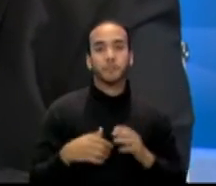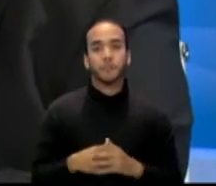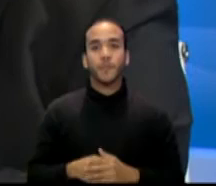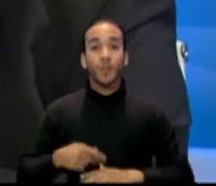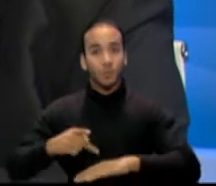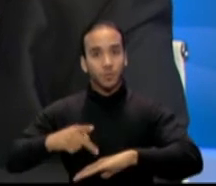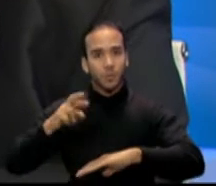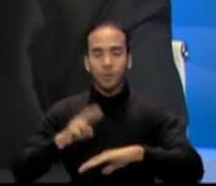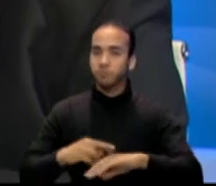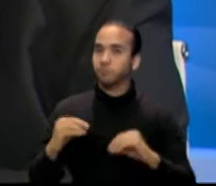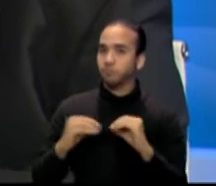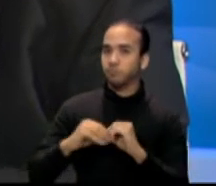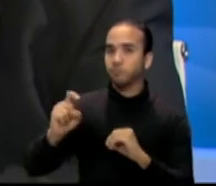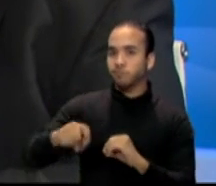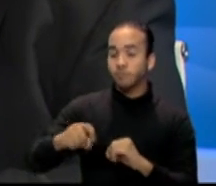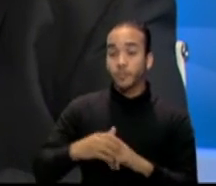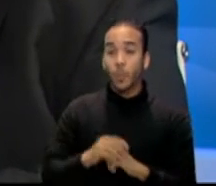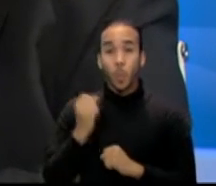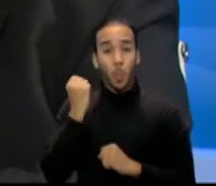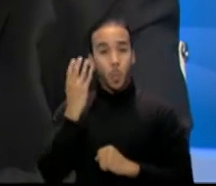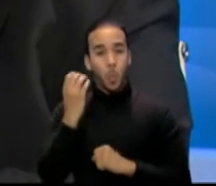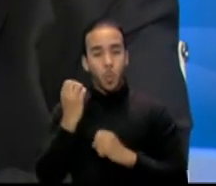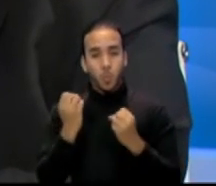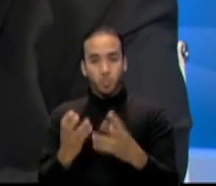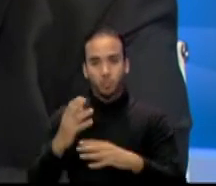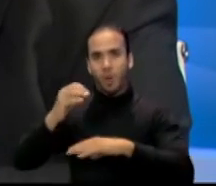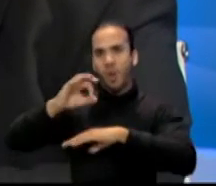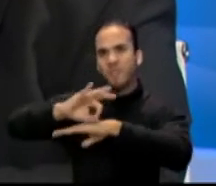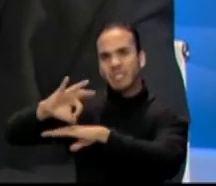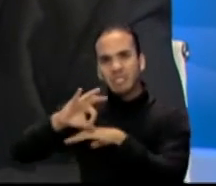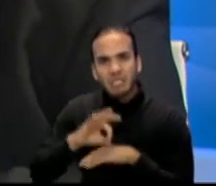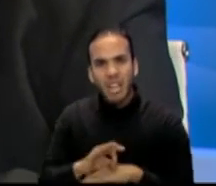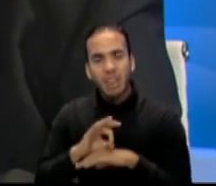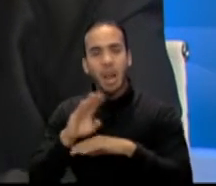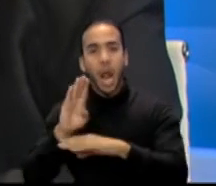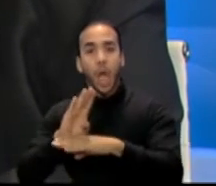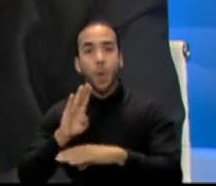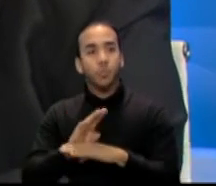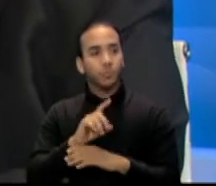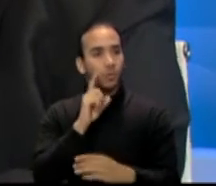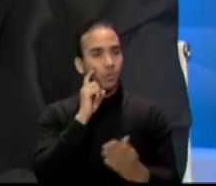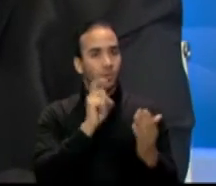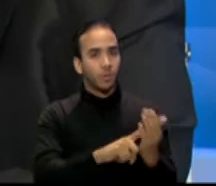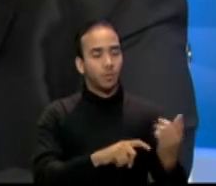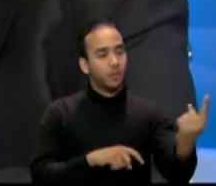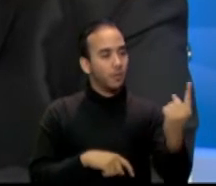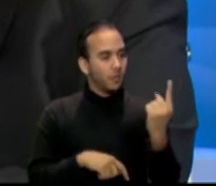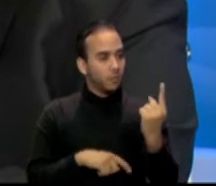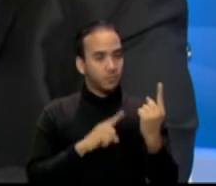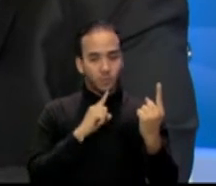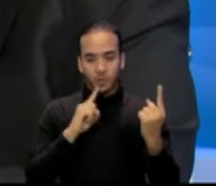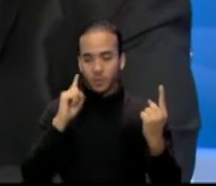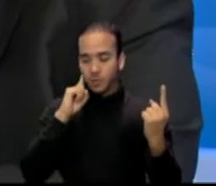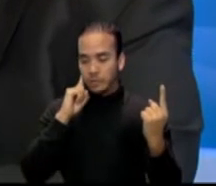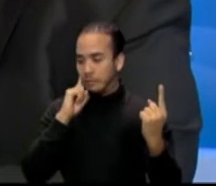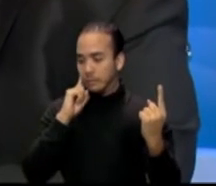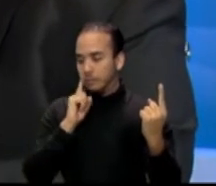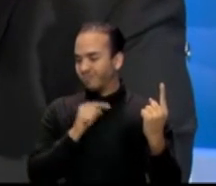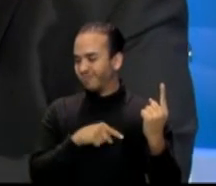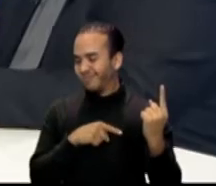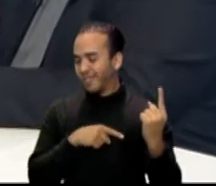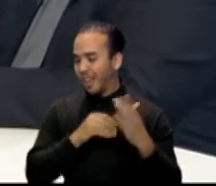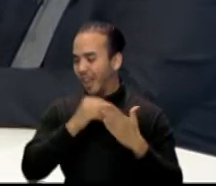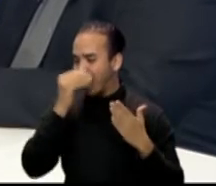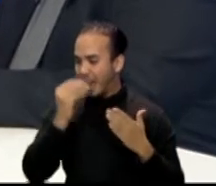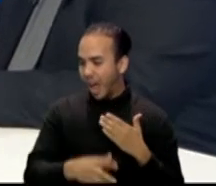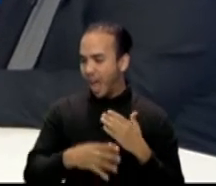es mayor. Hay muchos empleadores que cuando ven que es una persona sorda, en discrimen simplemente dicen, ay no, porque me va a salir muy caro